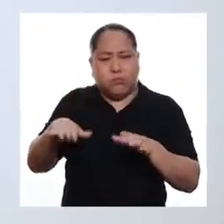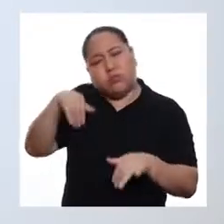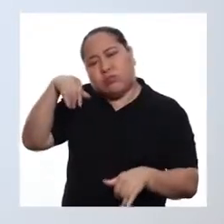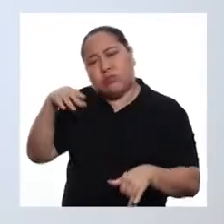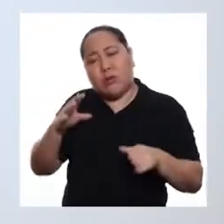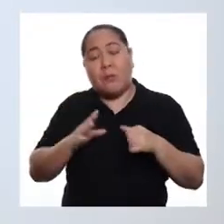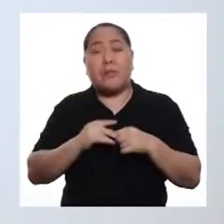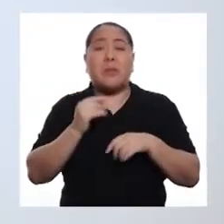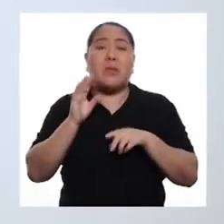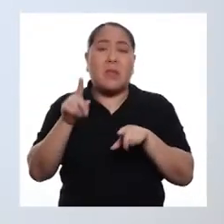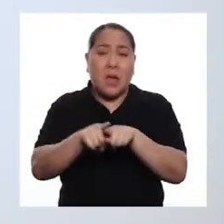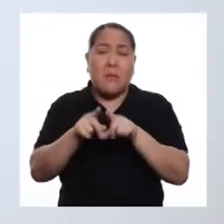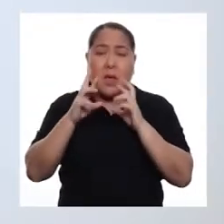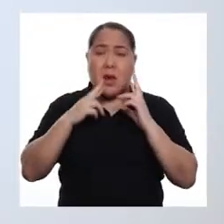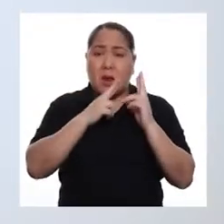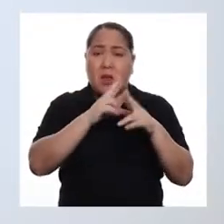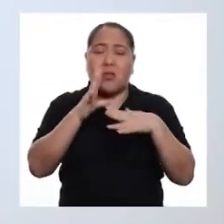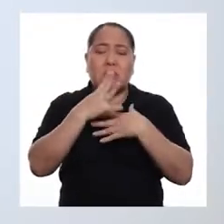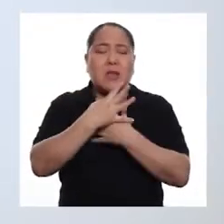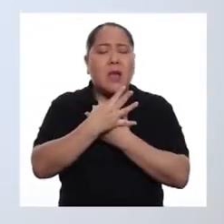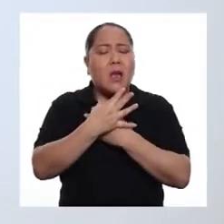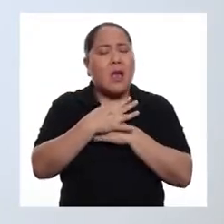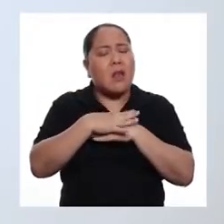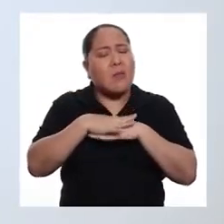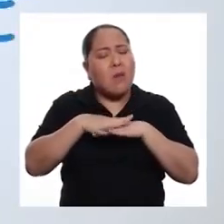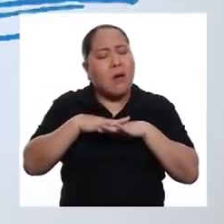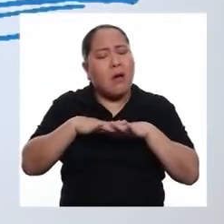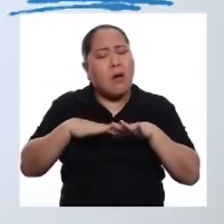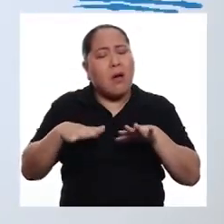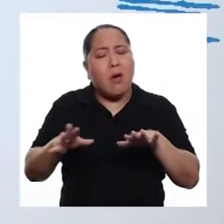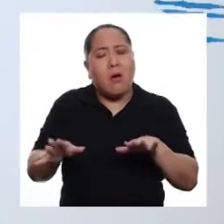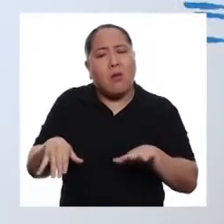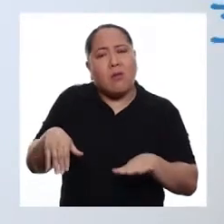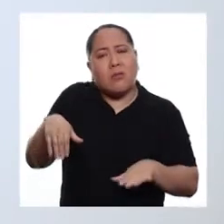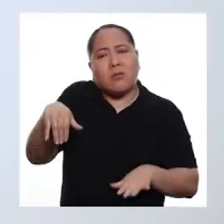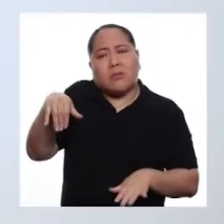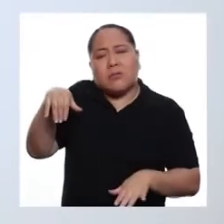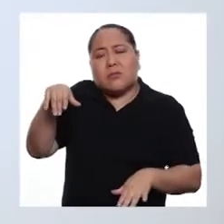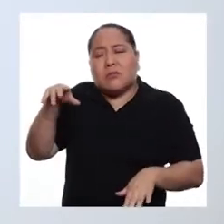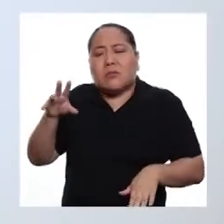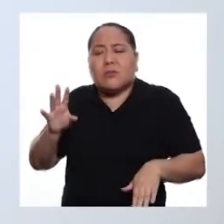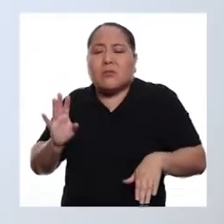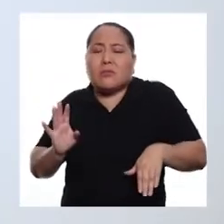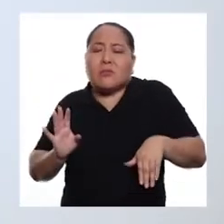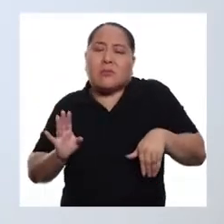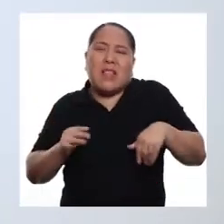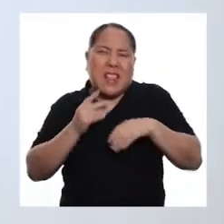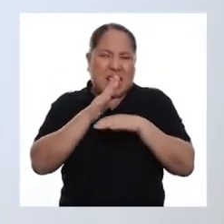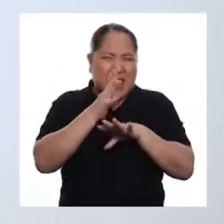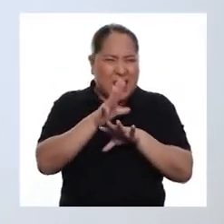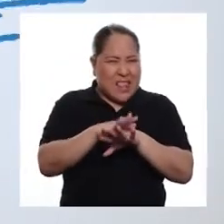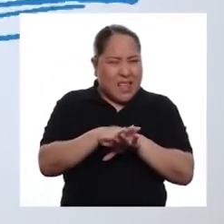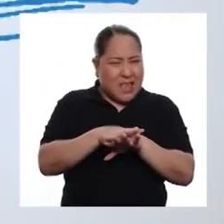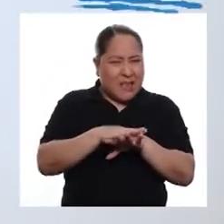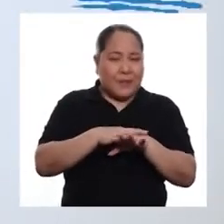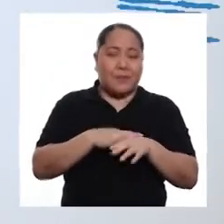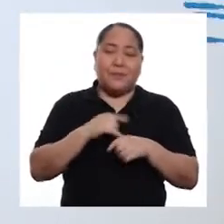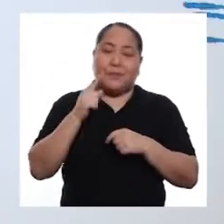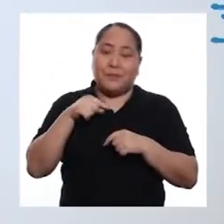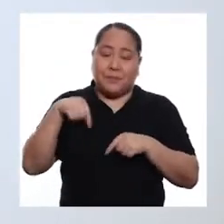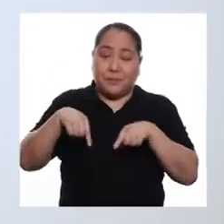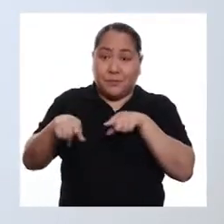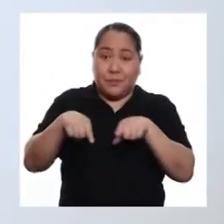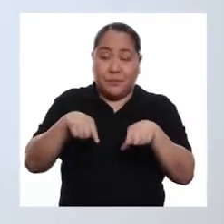Pero también pueden ser calmados como un manantial. Eso. Se mueven lentos. Eso es. Ahora